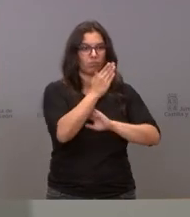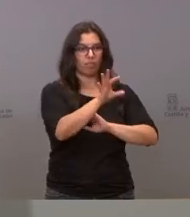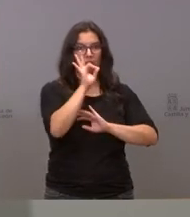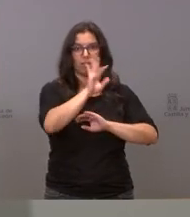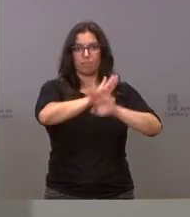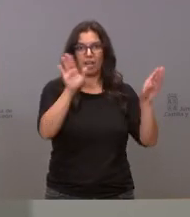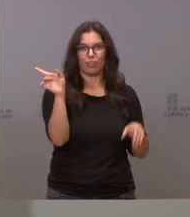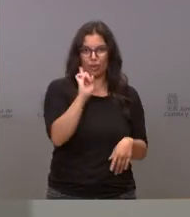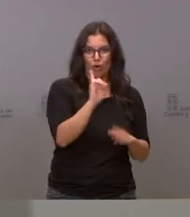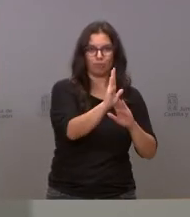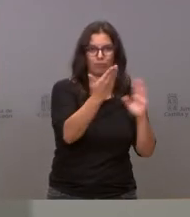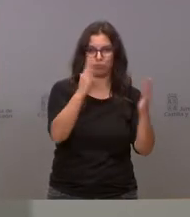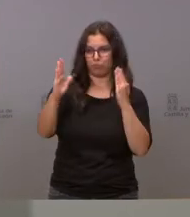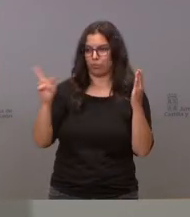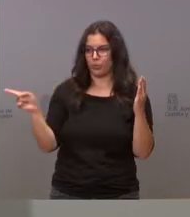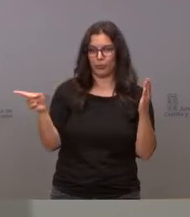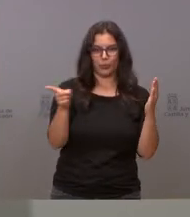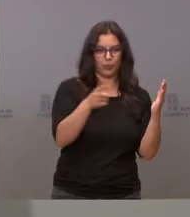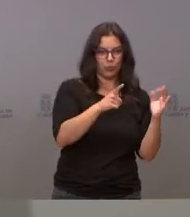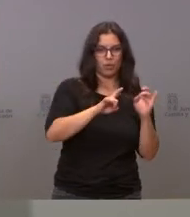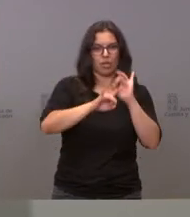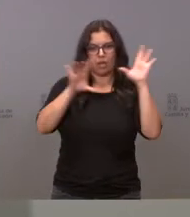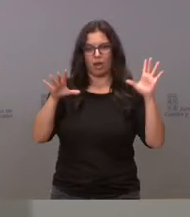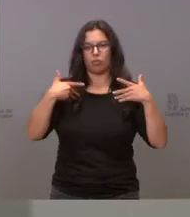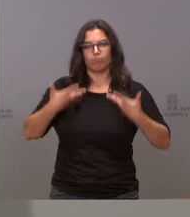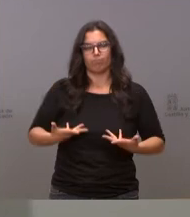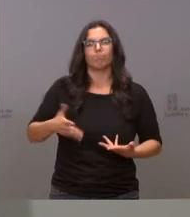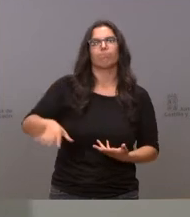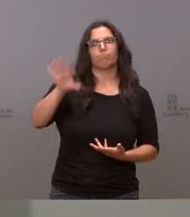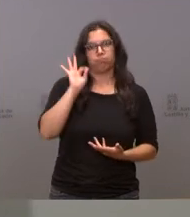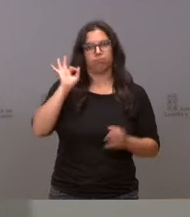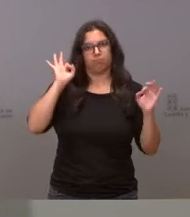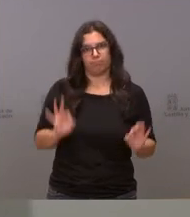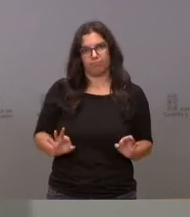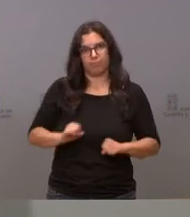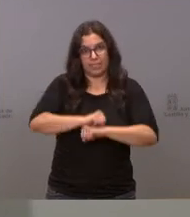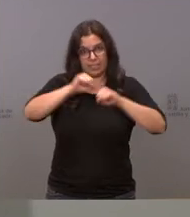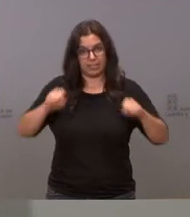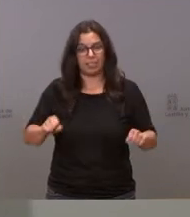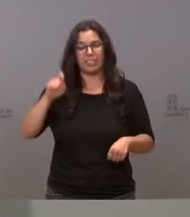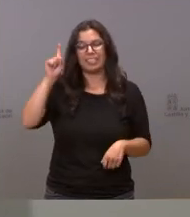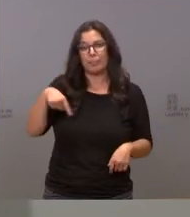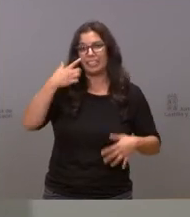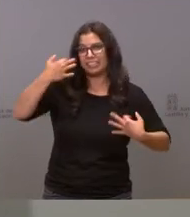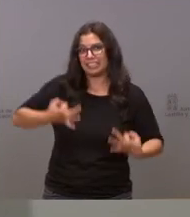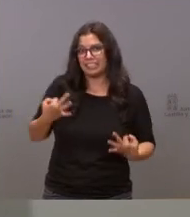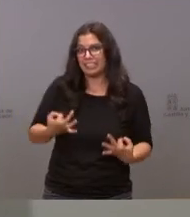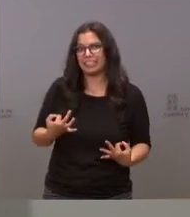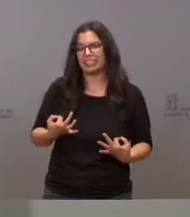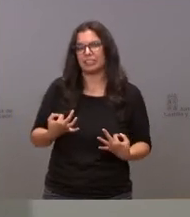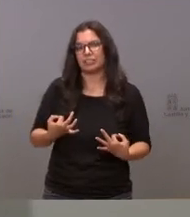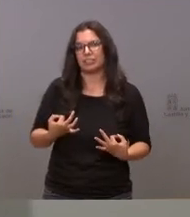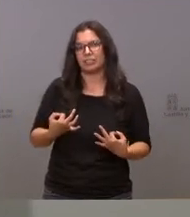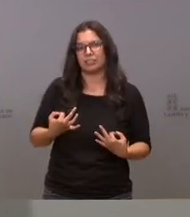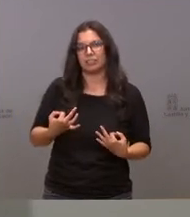todas las opciones a decidir juiciosamente y sobre todo a tener la garantía de que vamos a